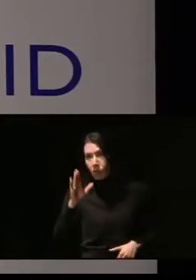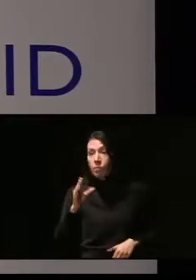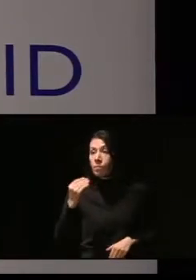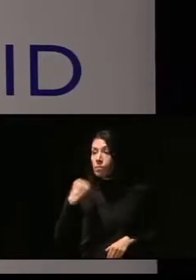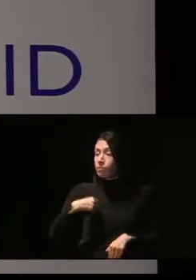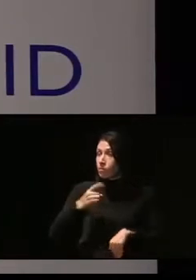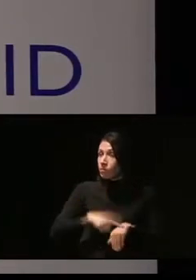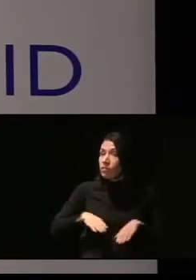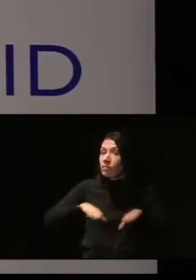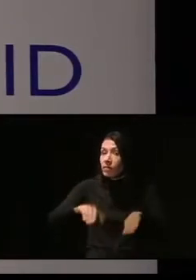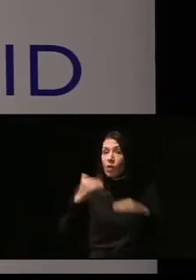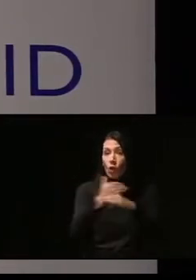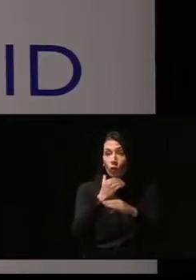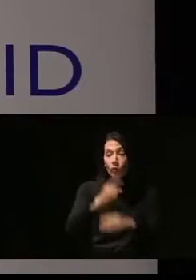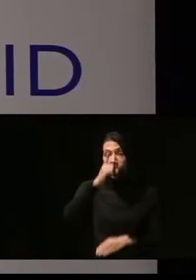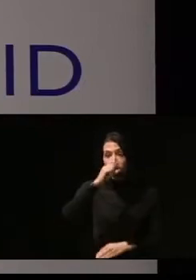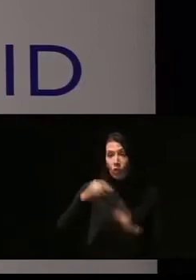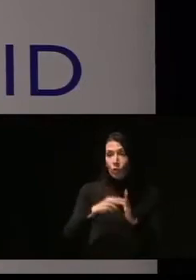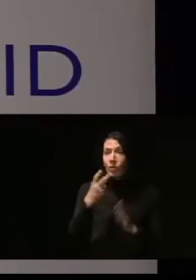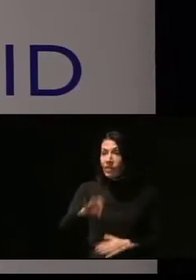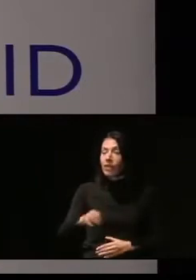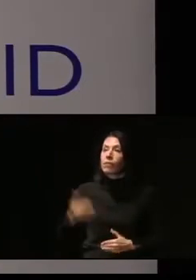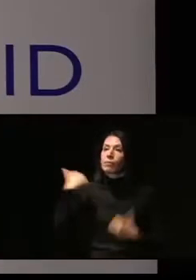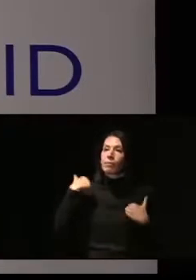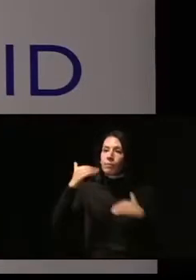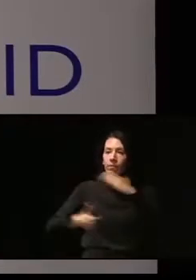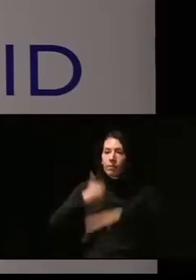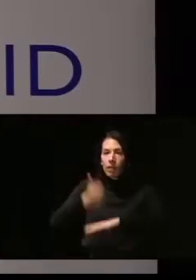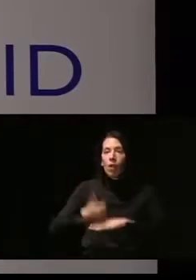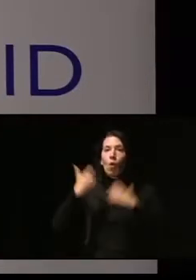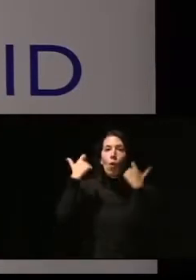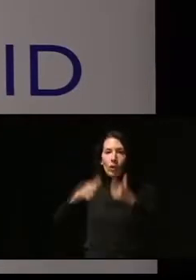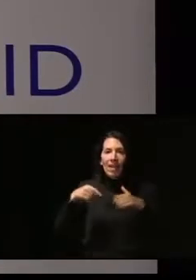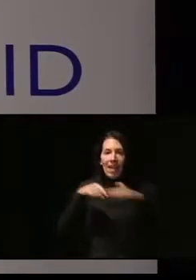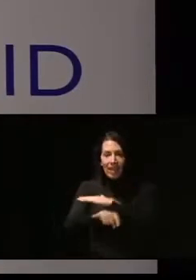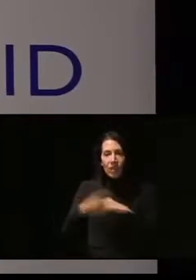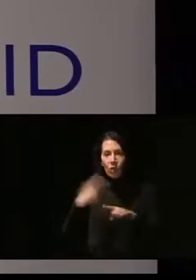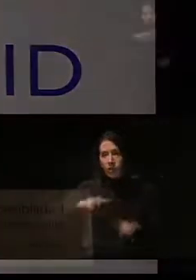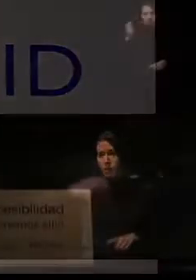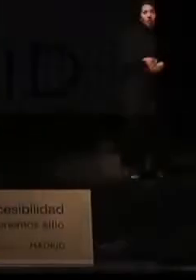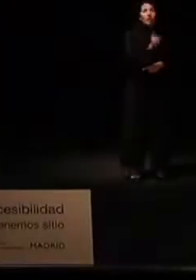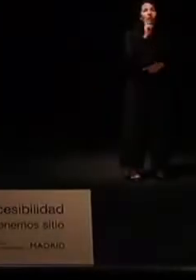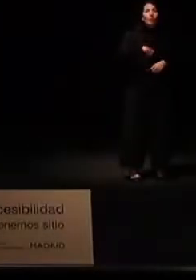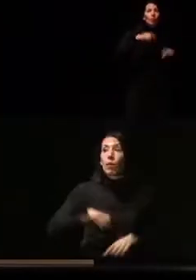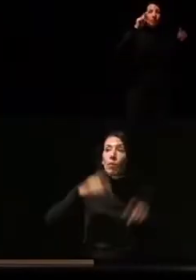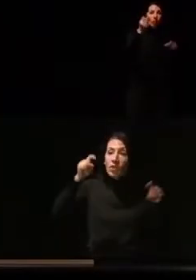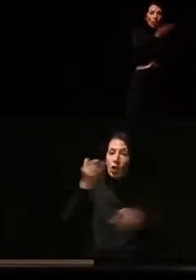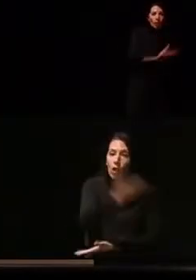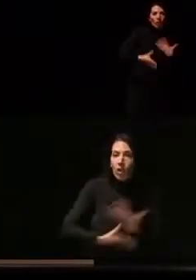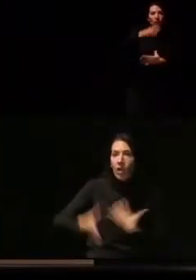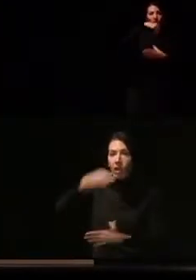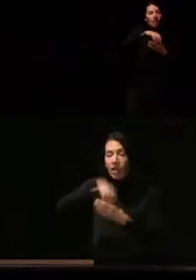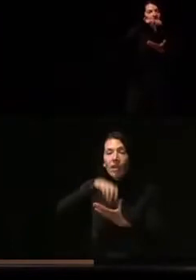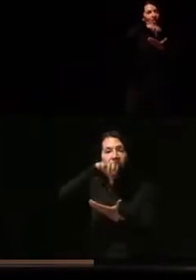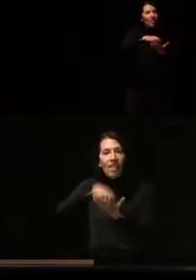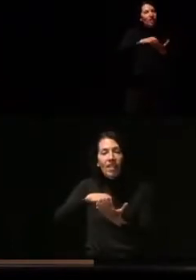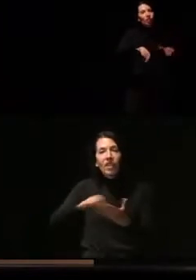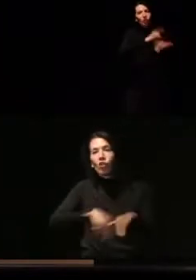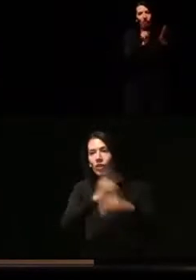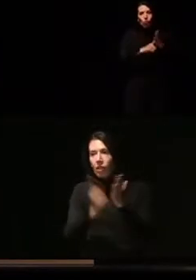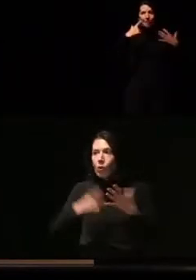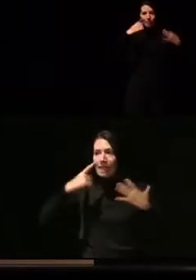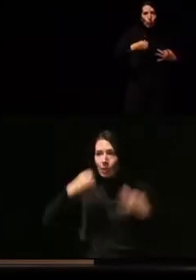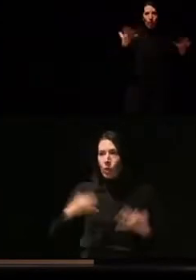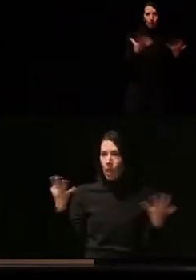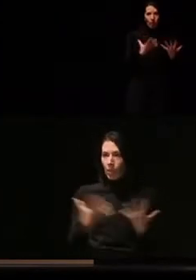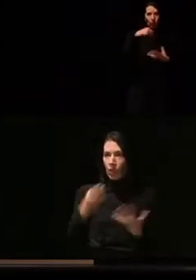Simultaneando desde octubre de 2020 con la Dirección de la Unidad de Gestión de la Diversidad. Es profesora, además, colaboradora del Centro Integral de Seguridad